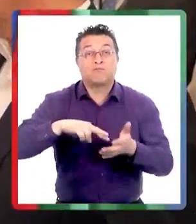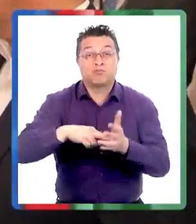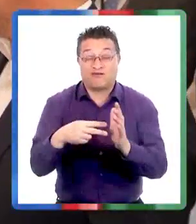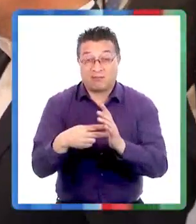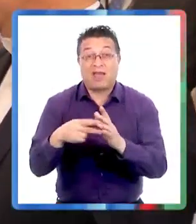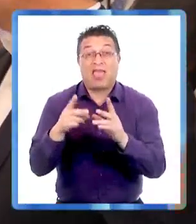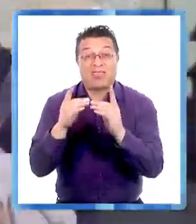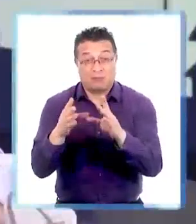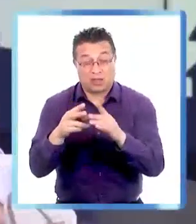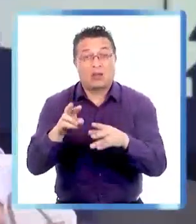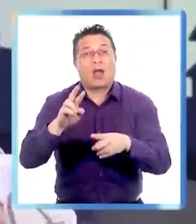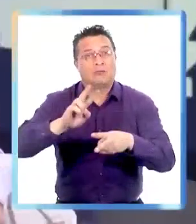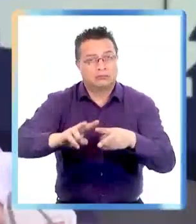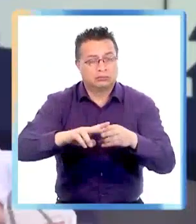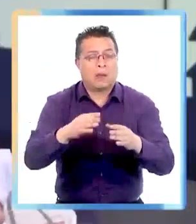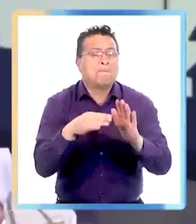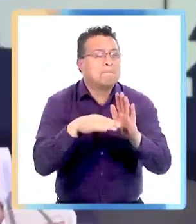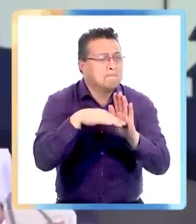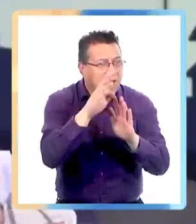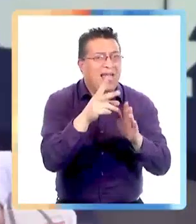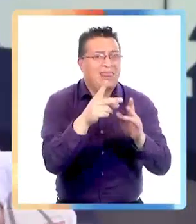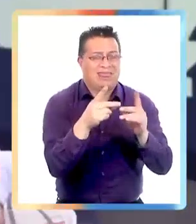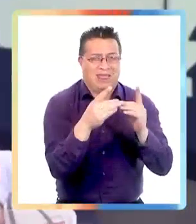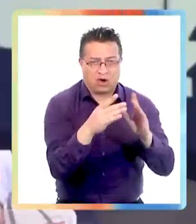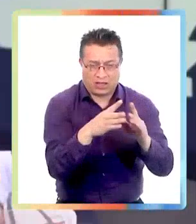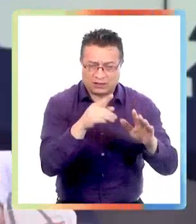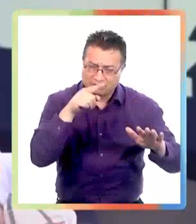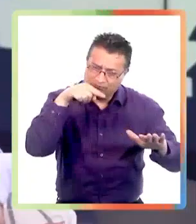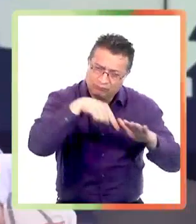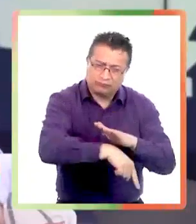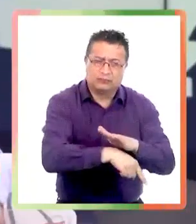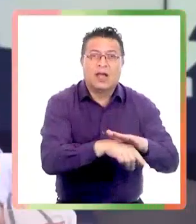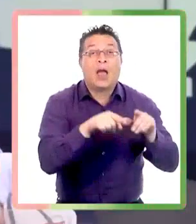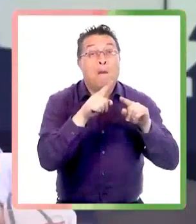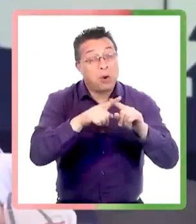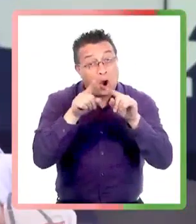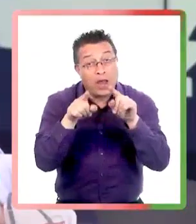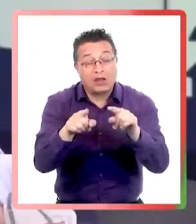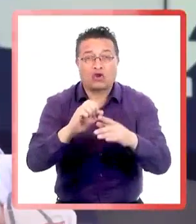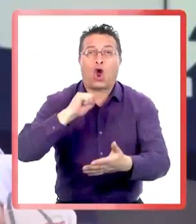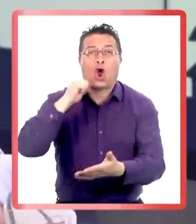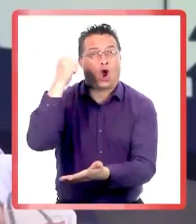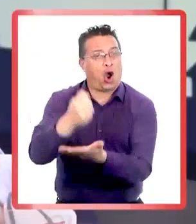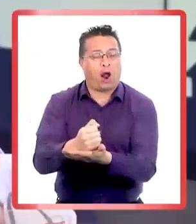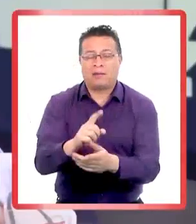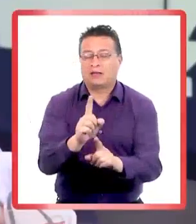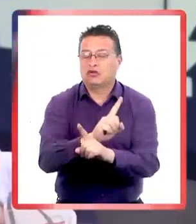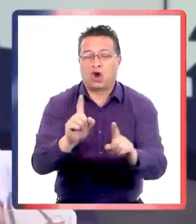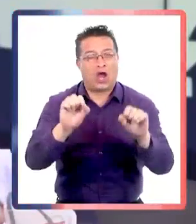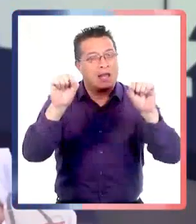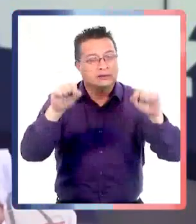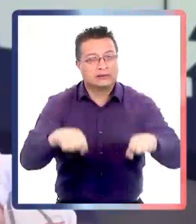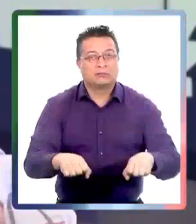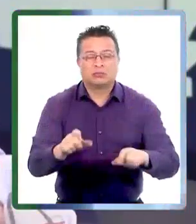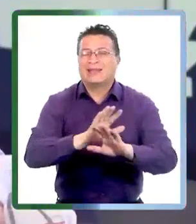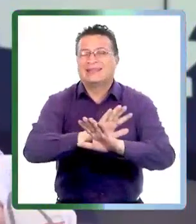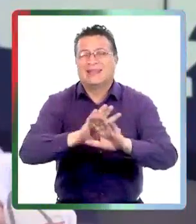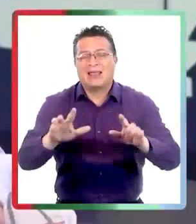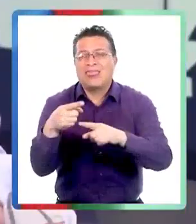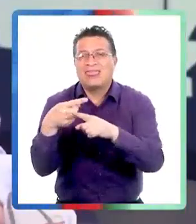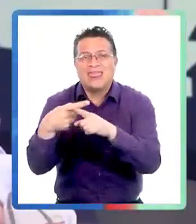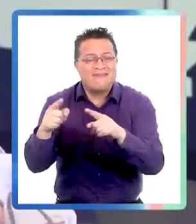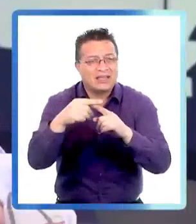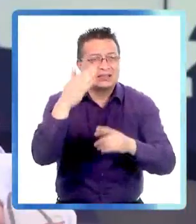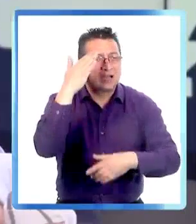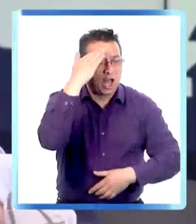humanos. Los problemas de la democracia se tienen que resolver con más democracia y no con menos, y por lo tanto un golpe de Estado es inaceptable.